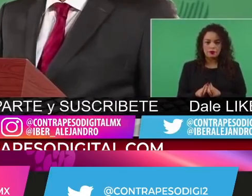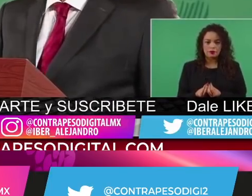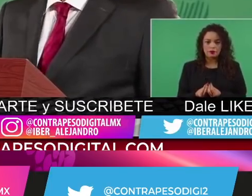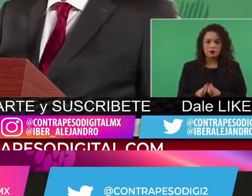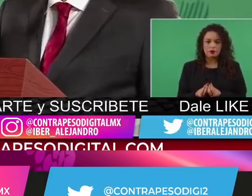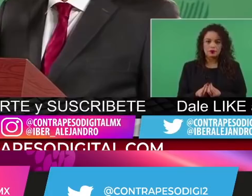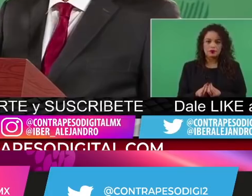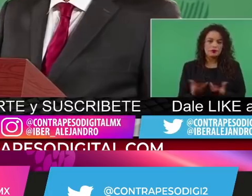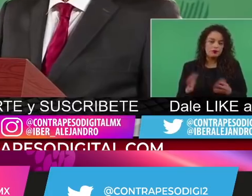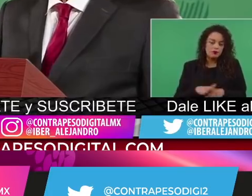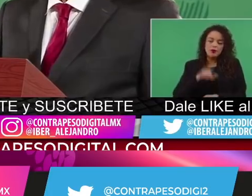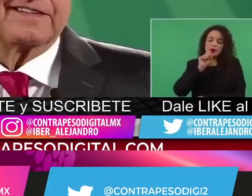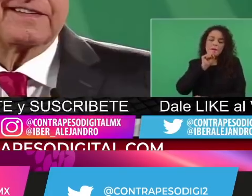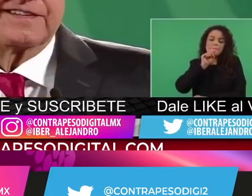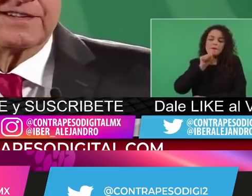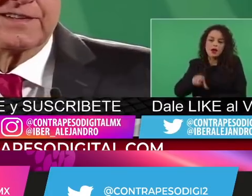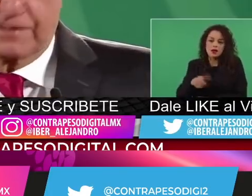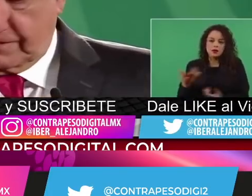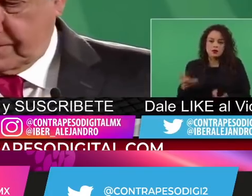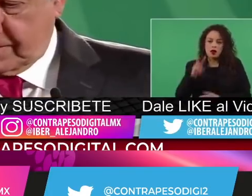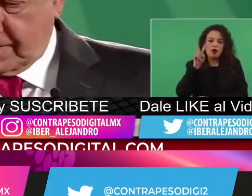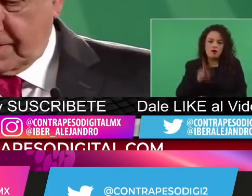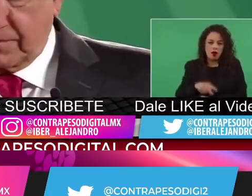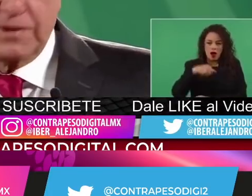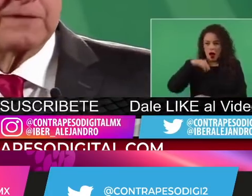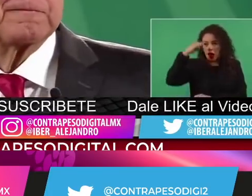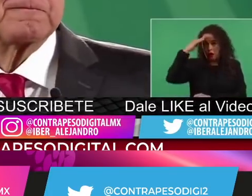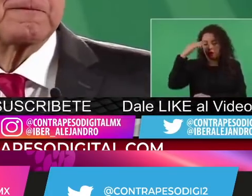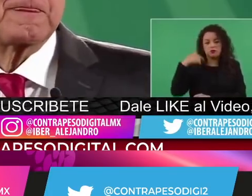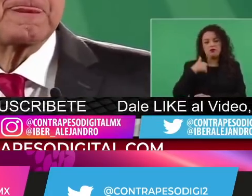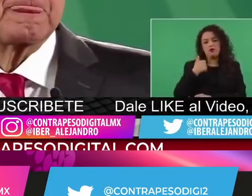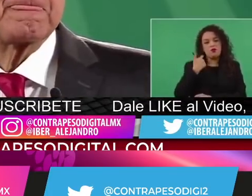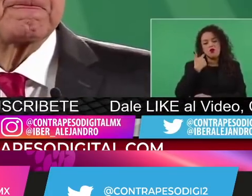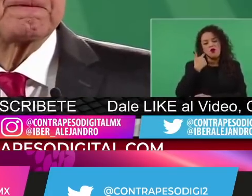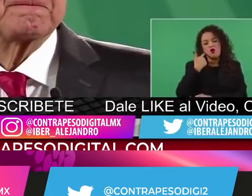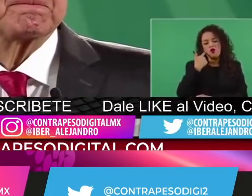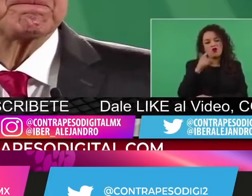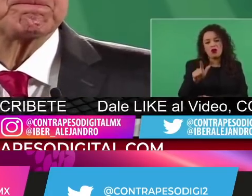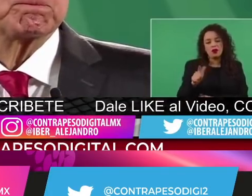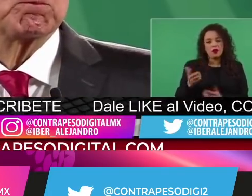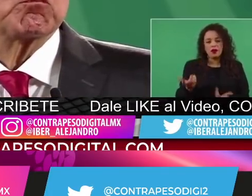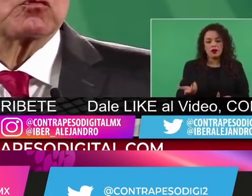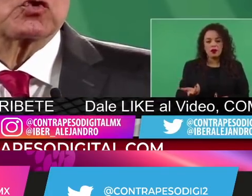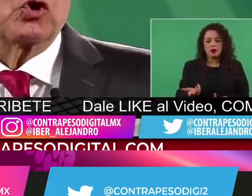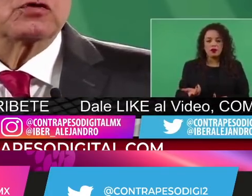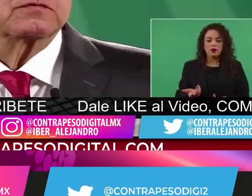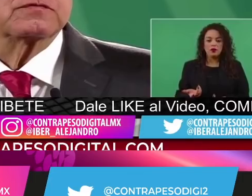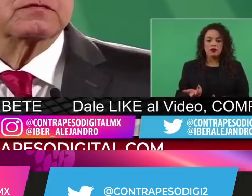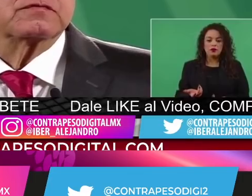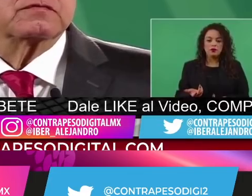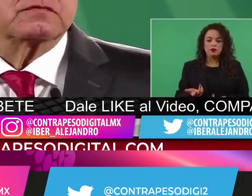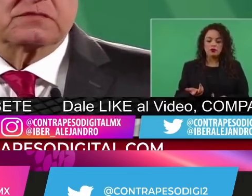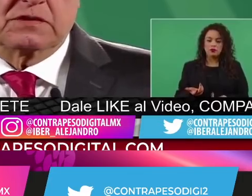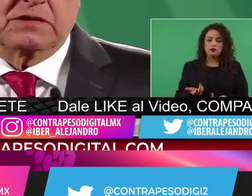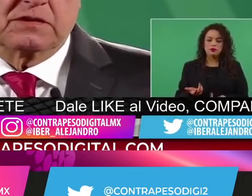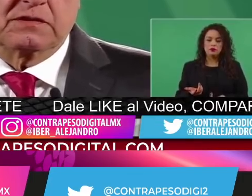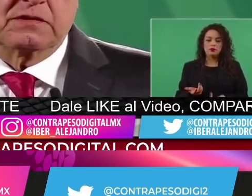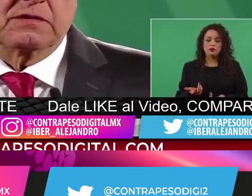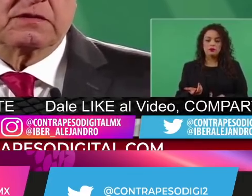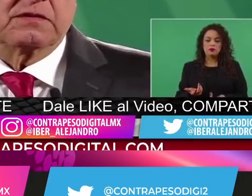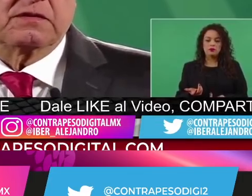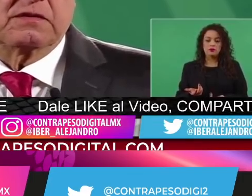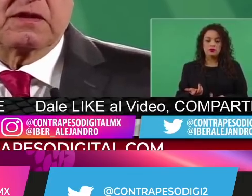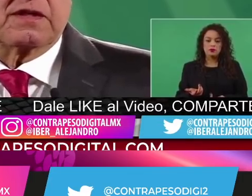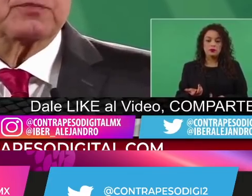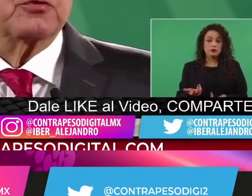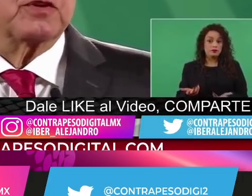se traspasaban las armas, las drogas, o sea, todo, ¿no? En, con conexiones,